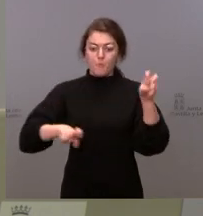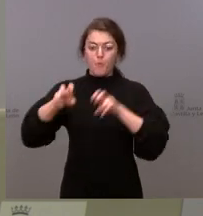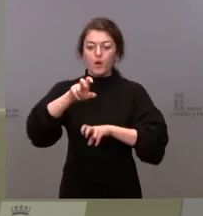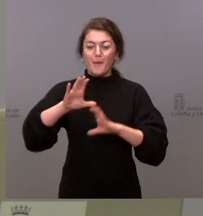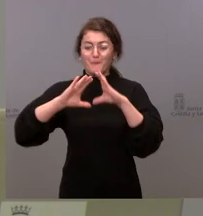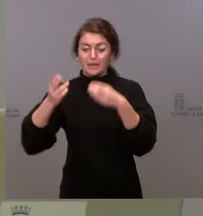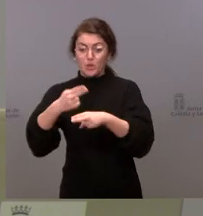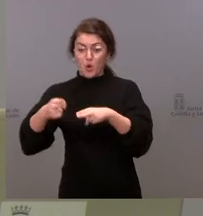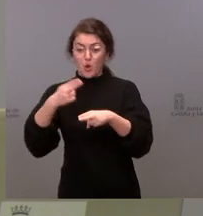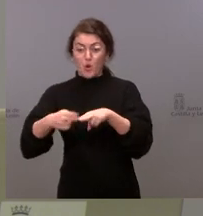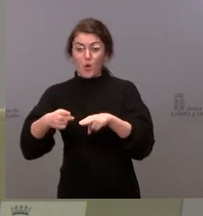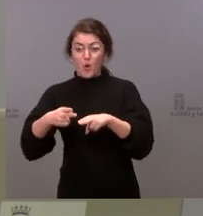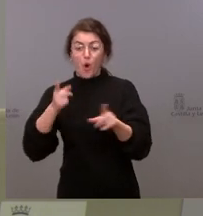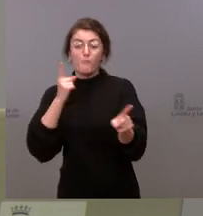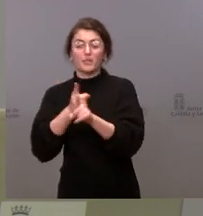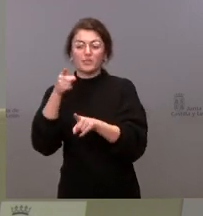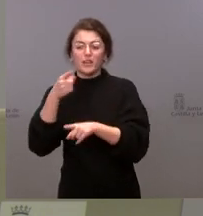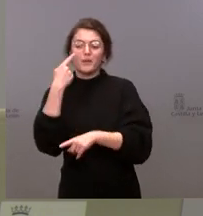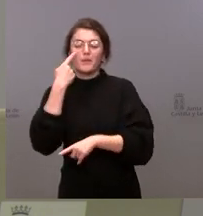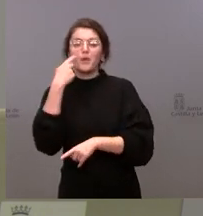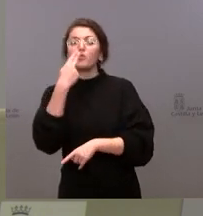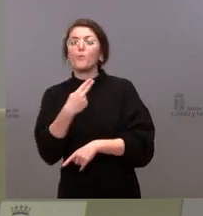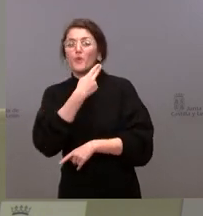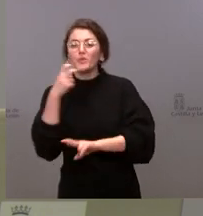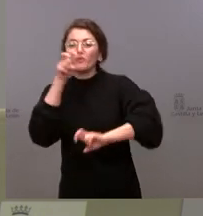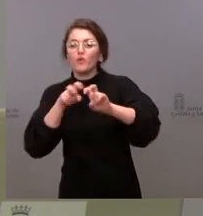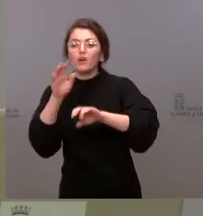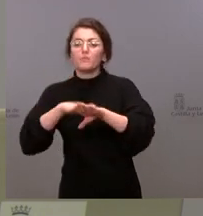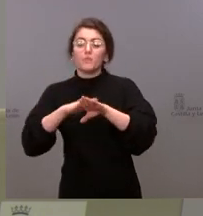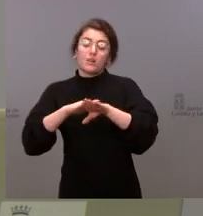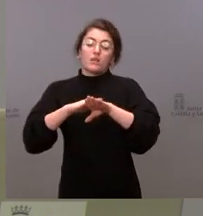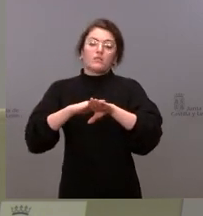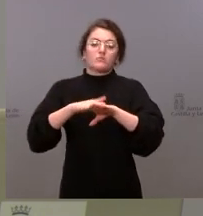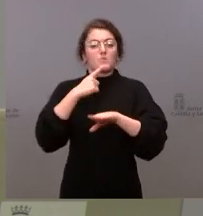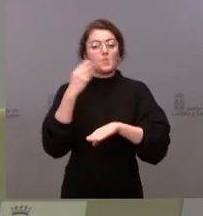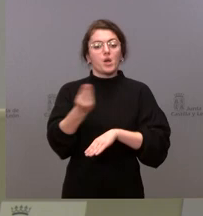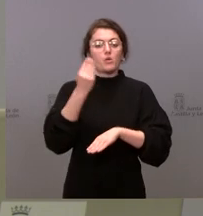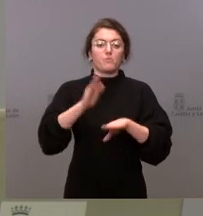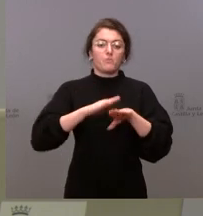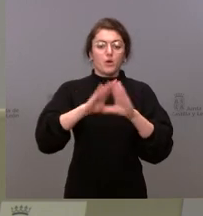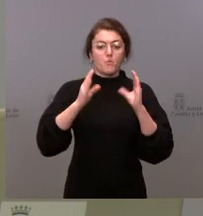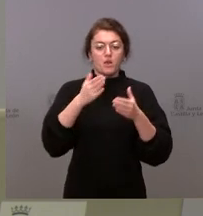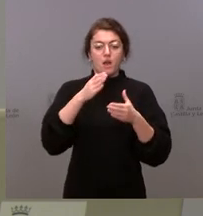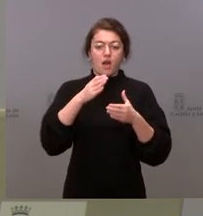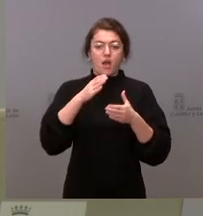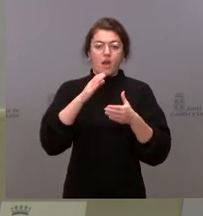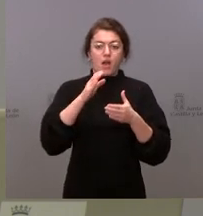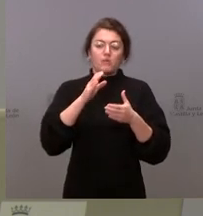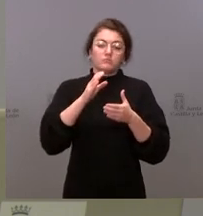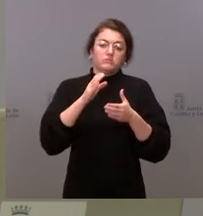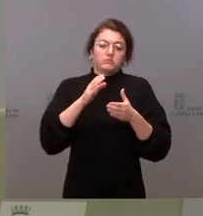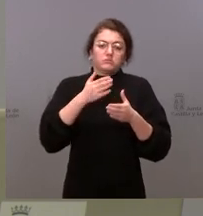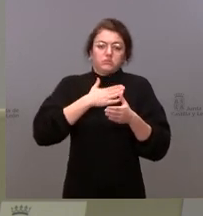para respaldar este proyecto de presupuestos. Creo que sería bueno para nuestra comunidad autónoma que ese proyecto de presupuestos se pudiera respaldar.